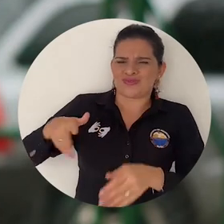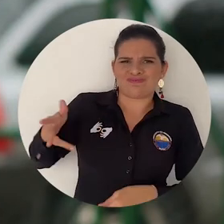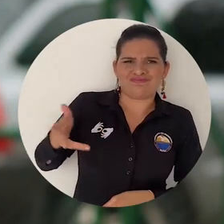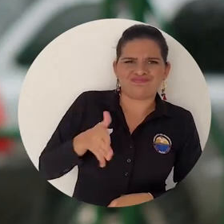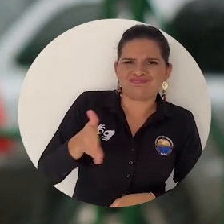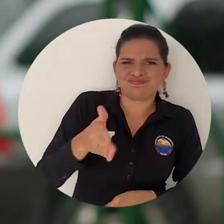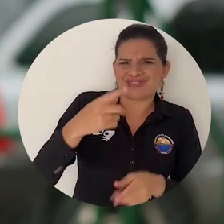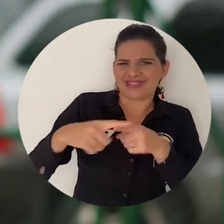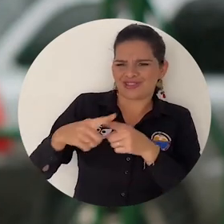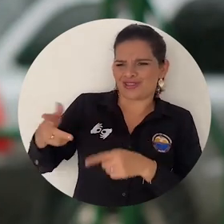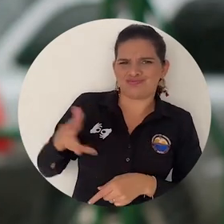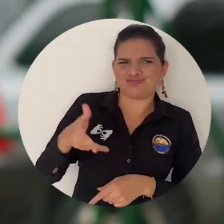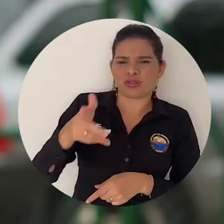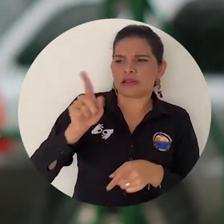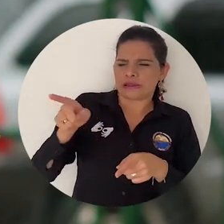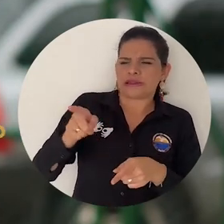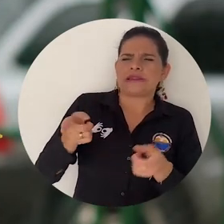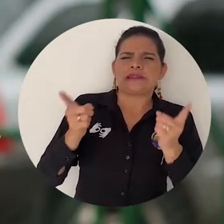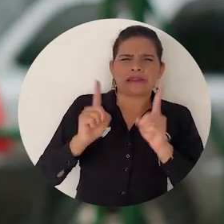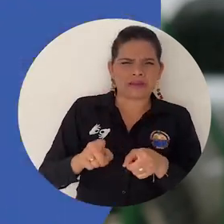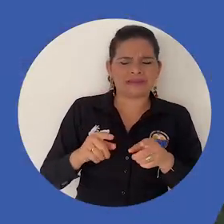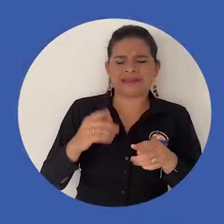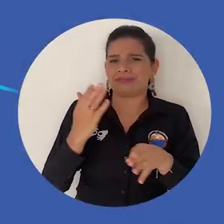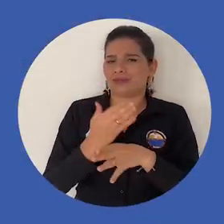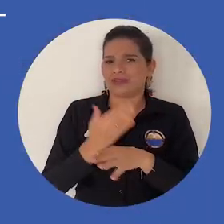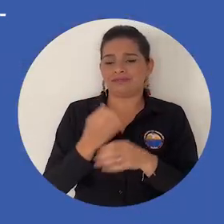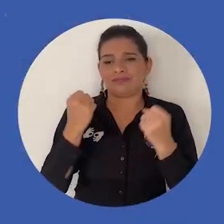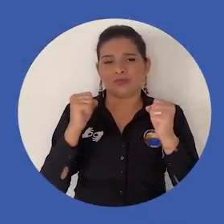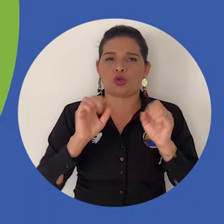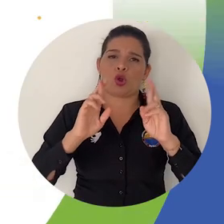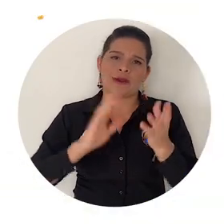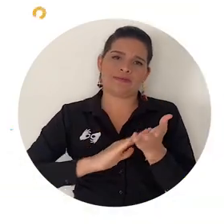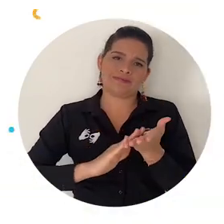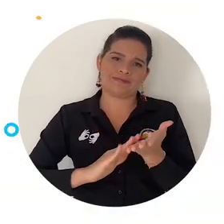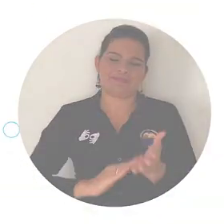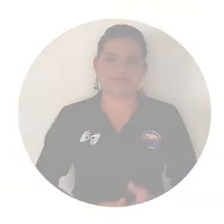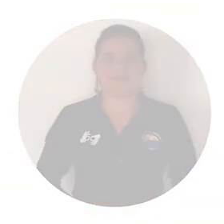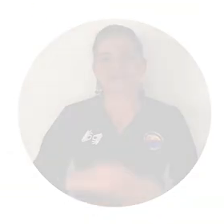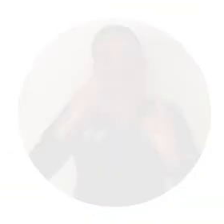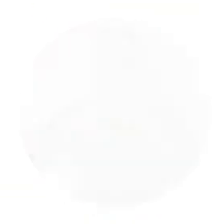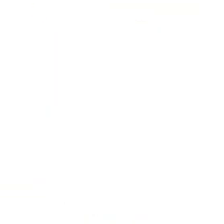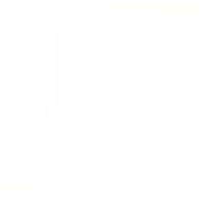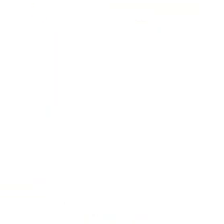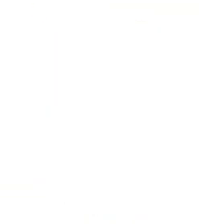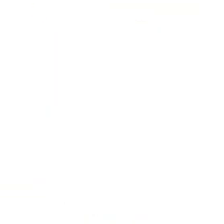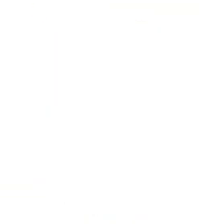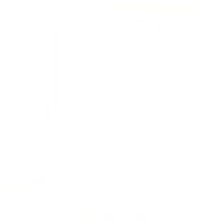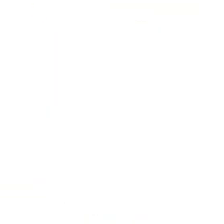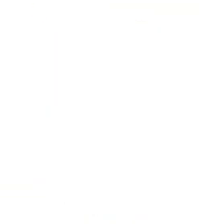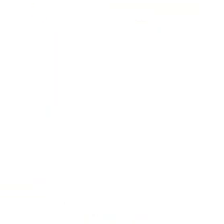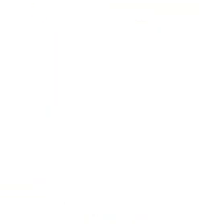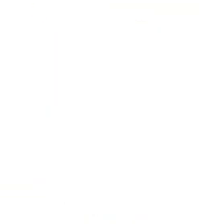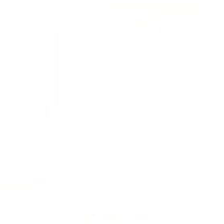construir estos diseños y obras definitivas que tanto aclama la comunidad. Universidad de Magdalena, aún más